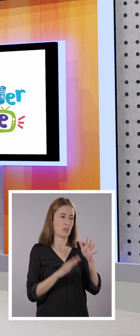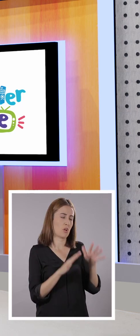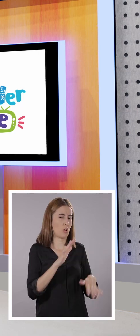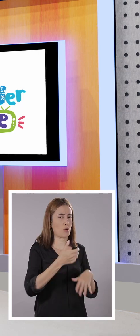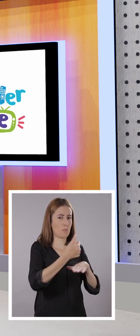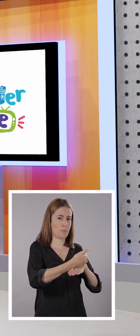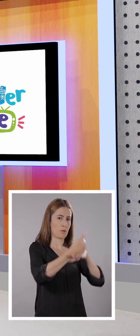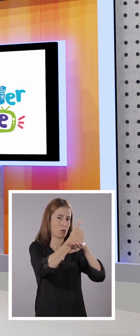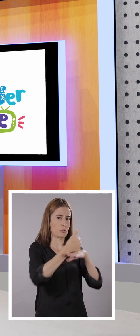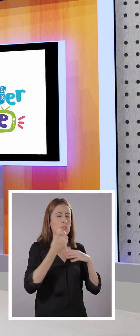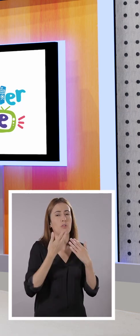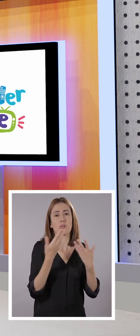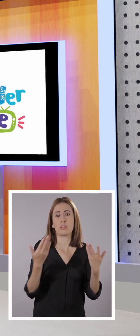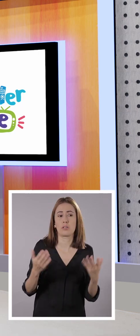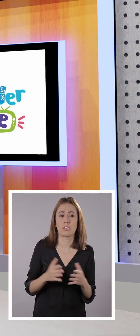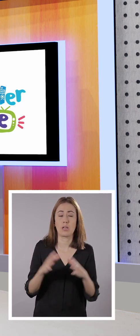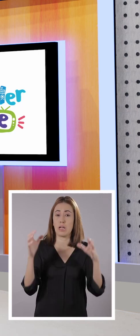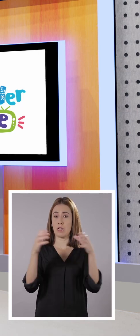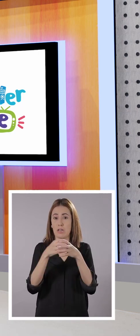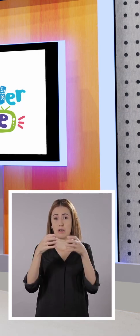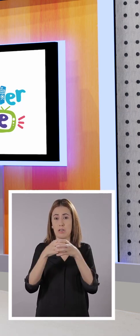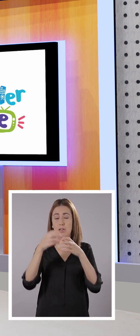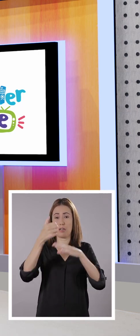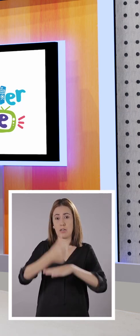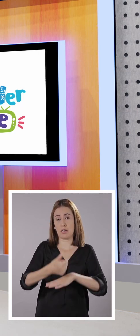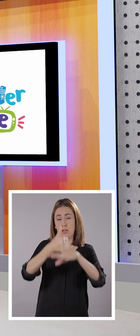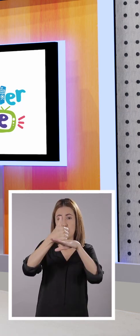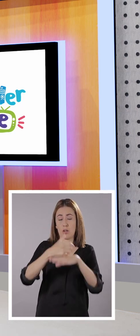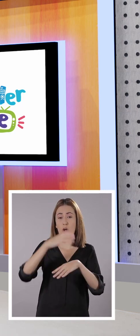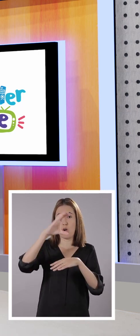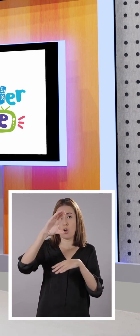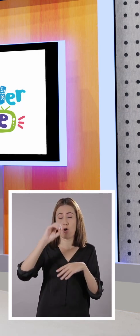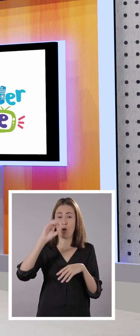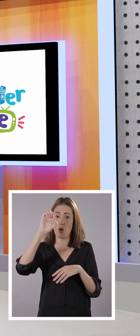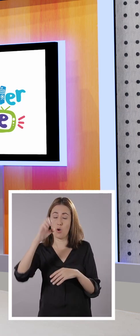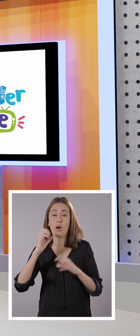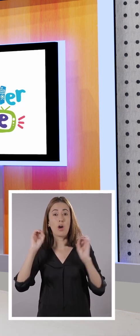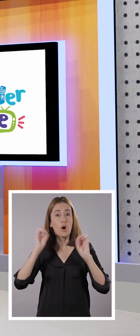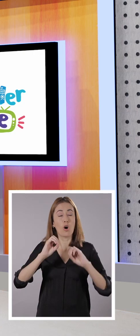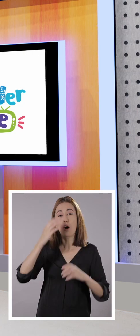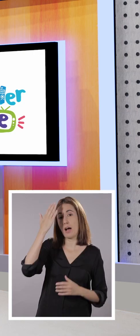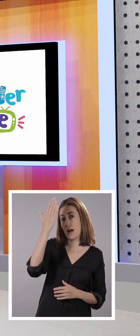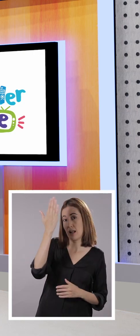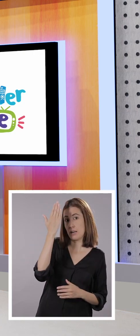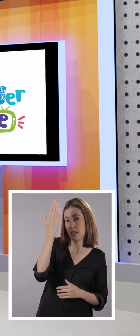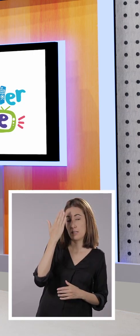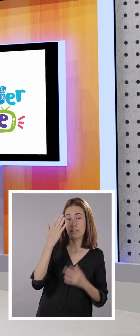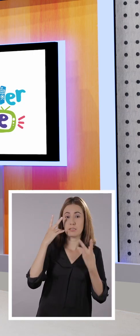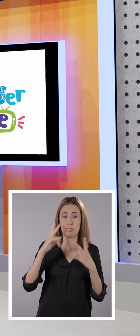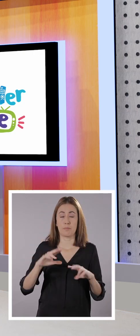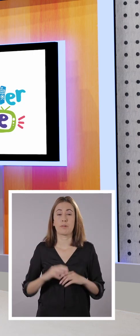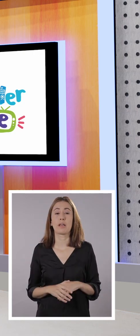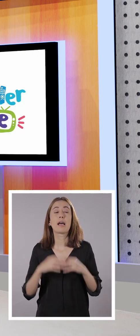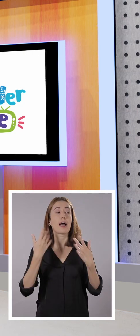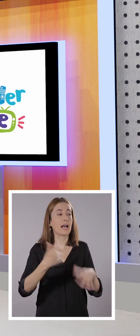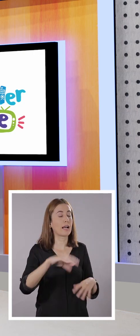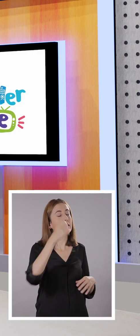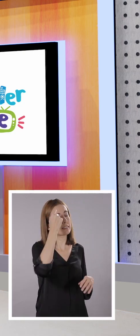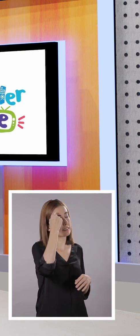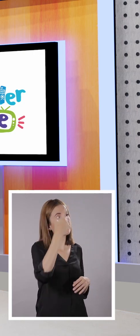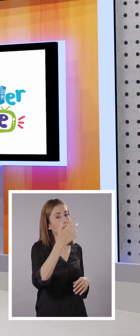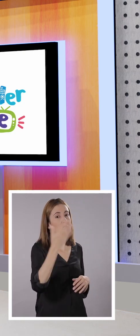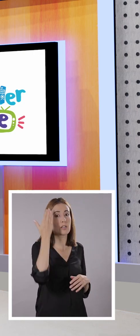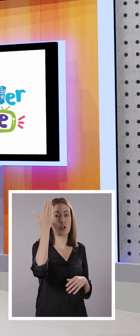qué autoridades podrían ser? El COE Nacional o las alcaldías. Ok. Y, ah, claro, las